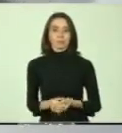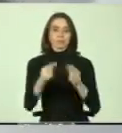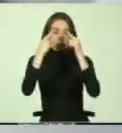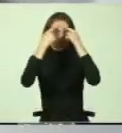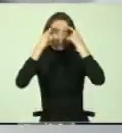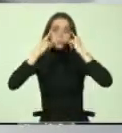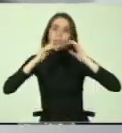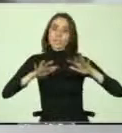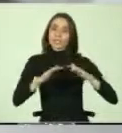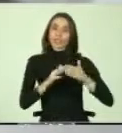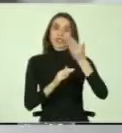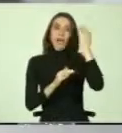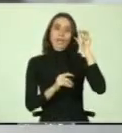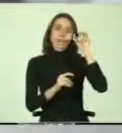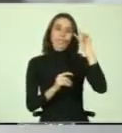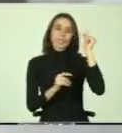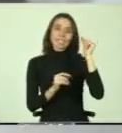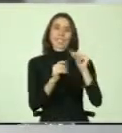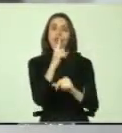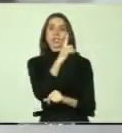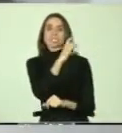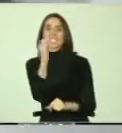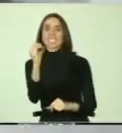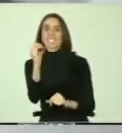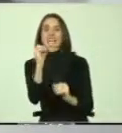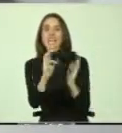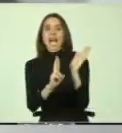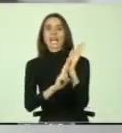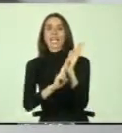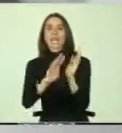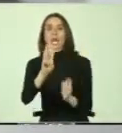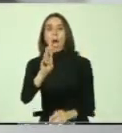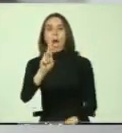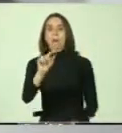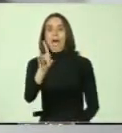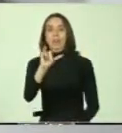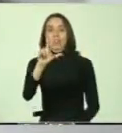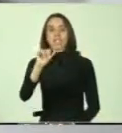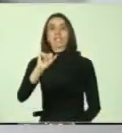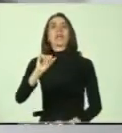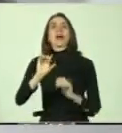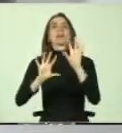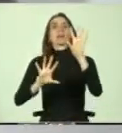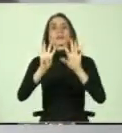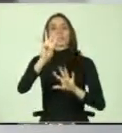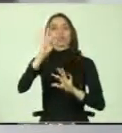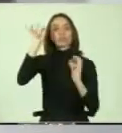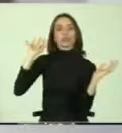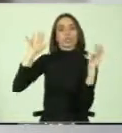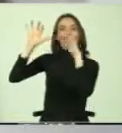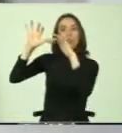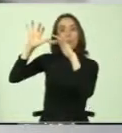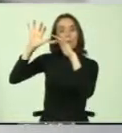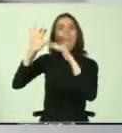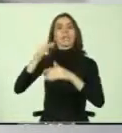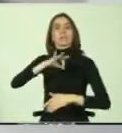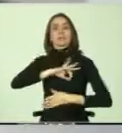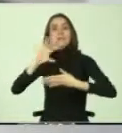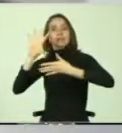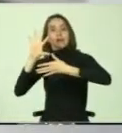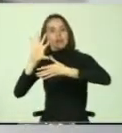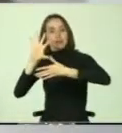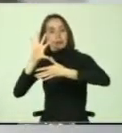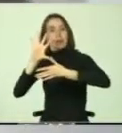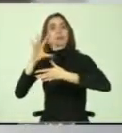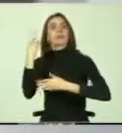esfuerzo fue la creación de las 100 reglas de Brasilia en la decimocuarta cumbre judicial iberoamericana del año 2008, en la